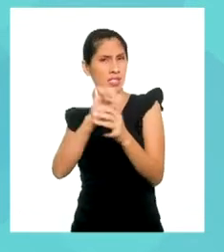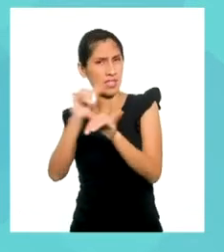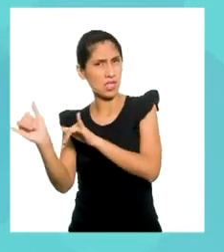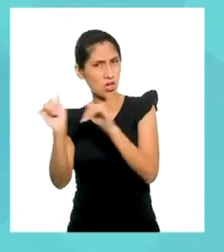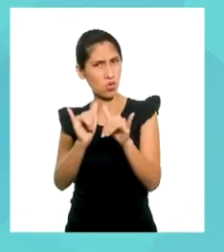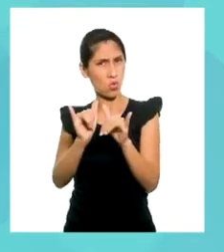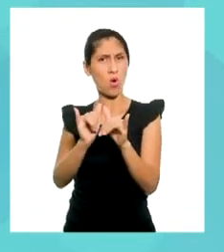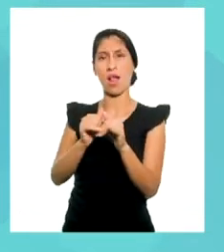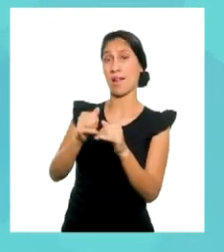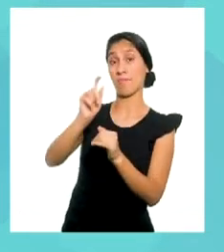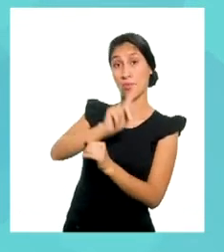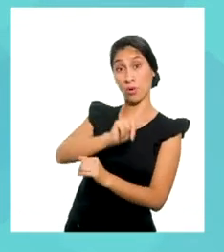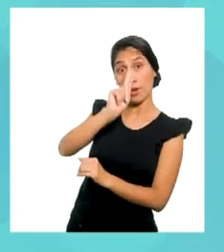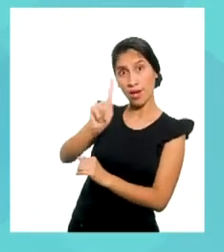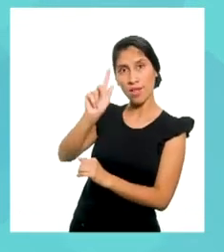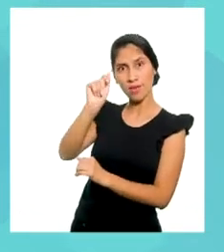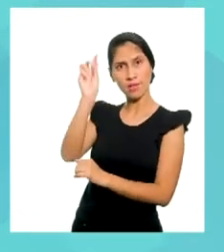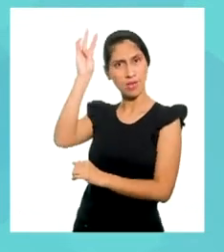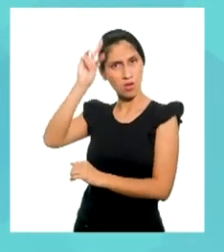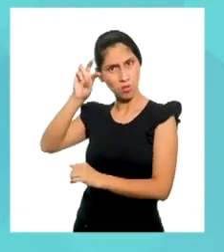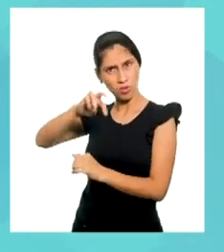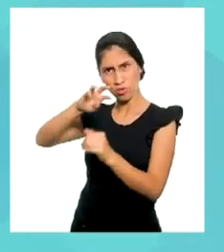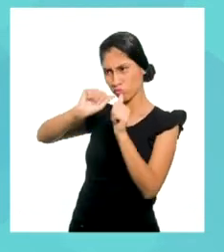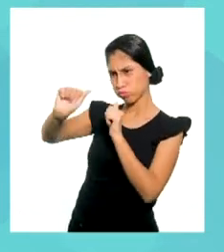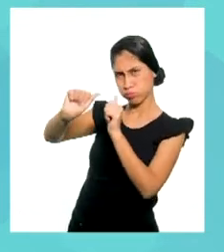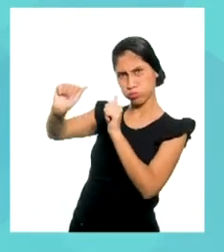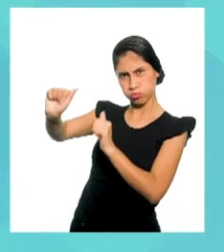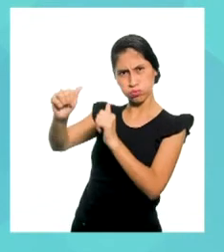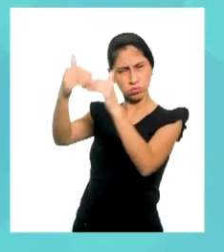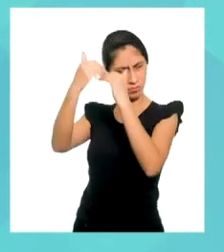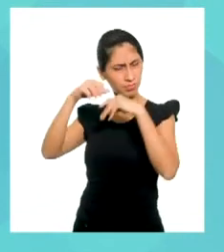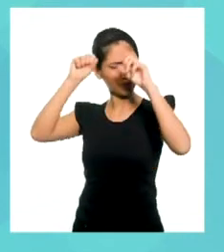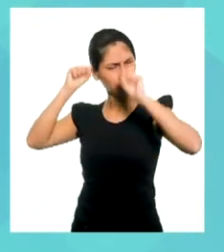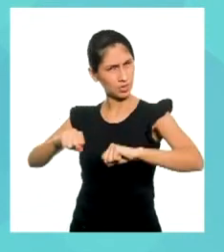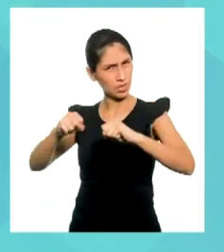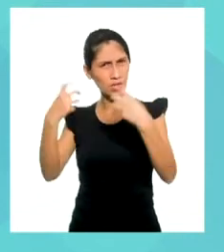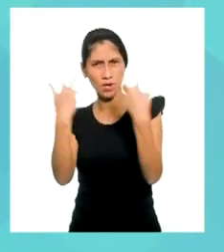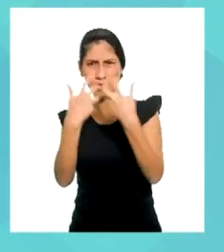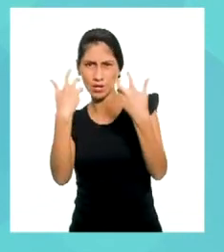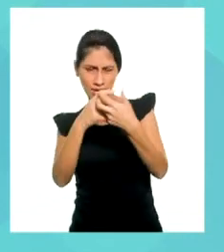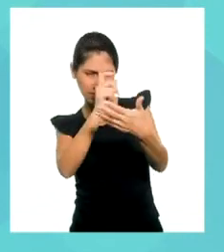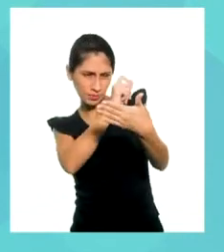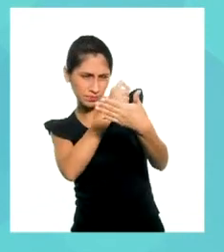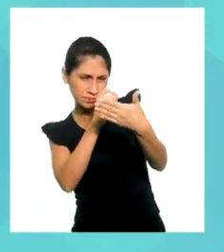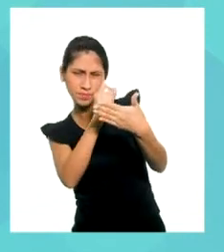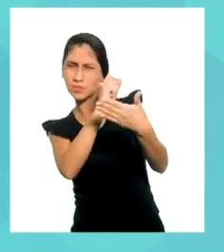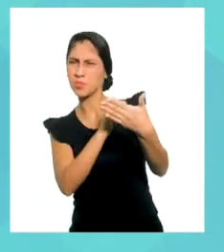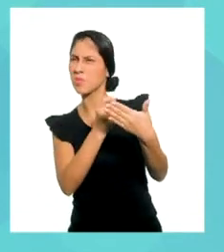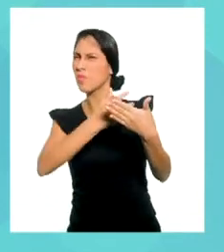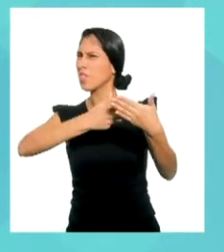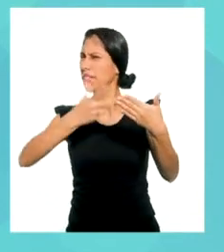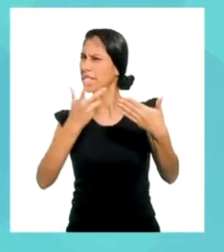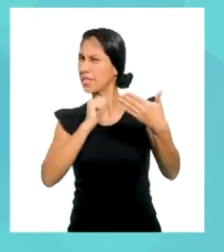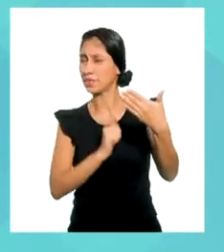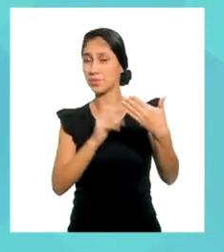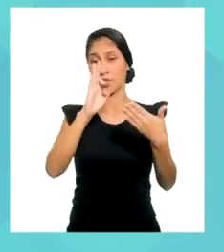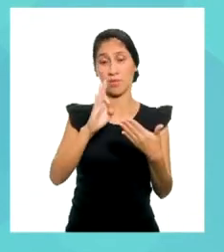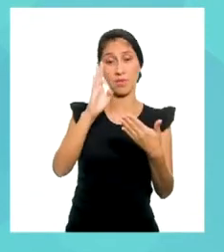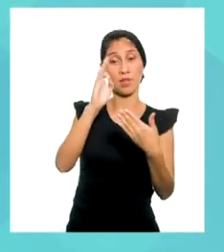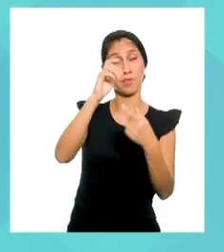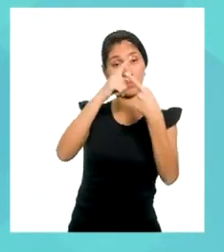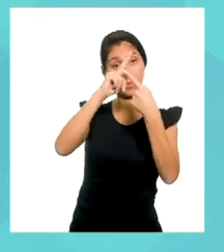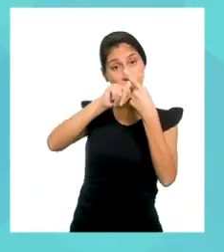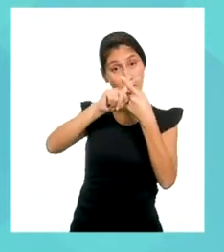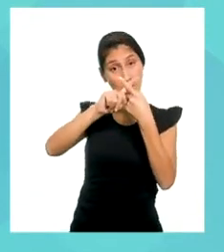kilómetro recorrido. Así es. Al representar dicha función, tenemos que F de X